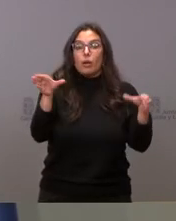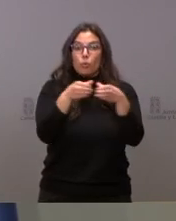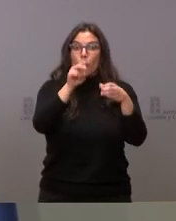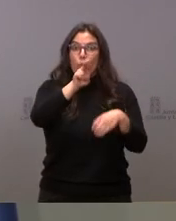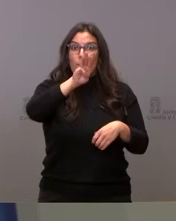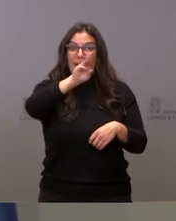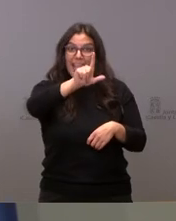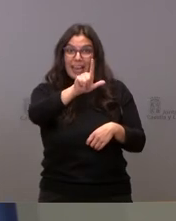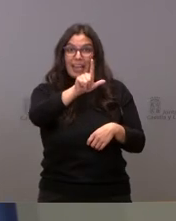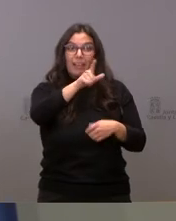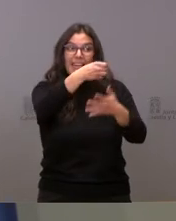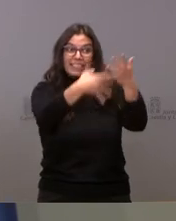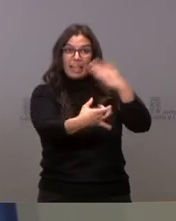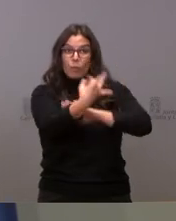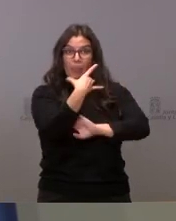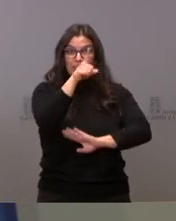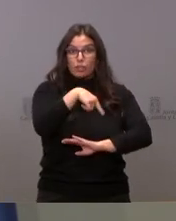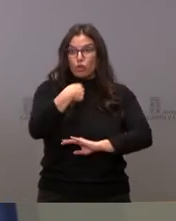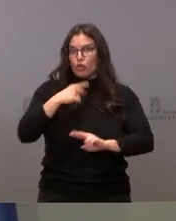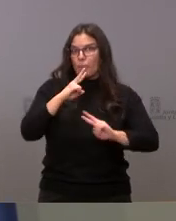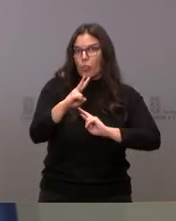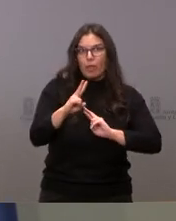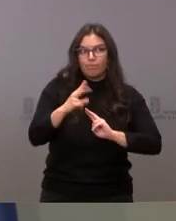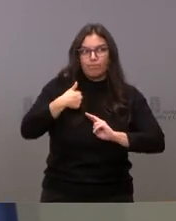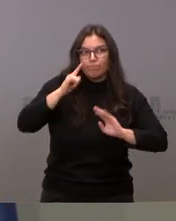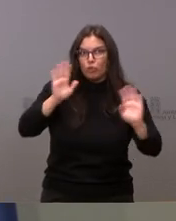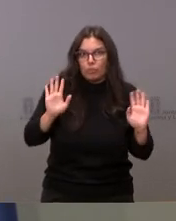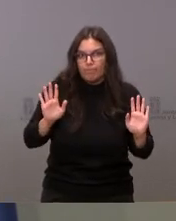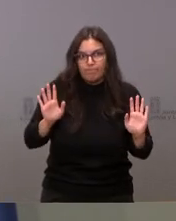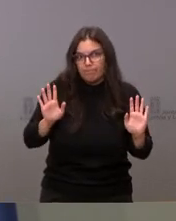he de decirle que en este momento yo no le puedo contestar esa pregunta porque lo desconozco.